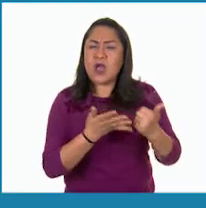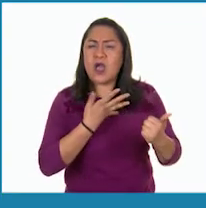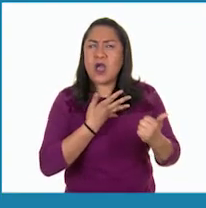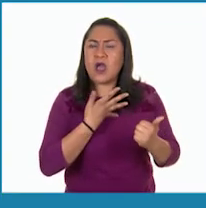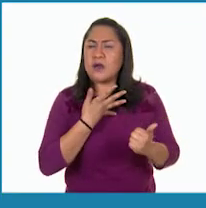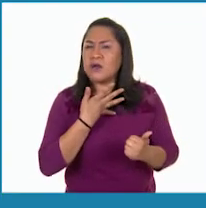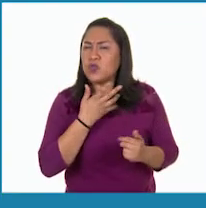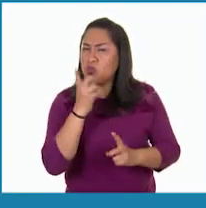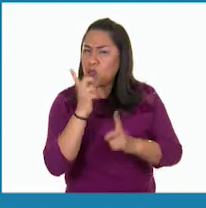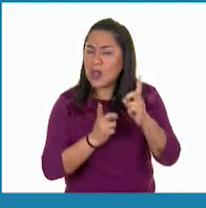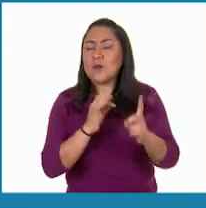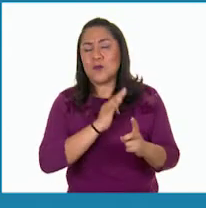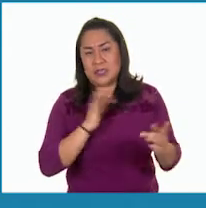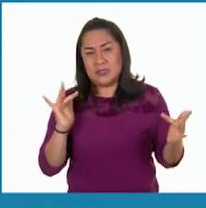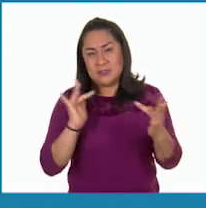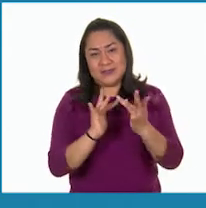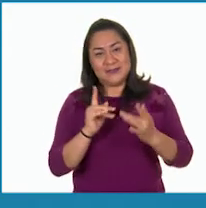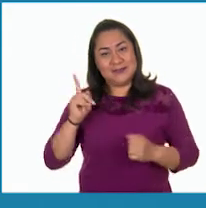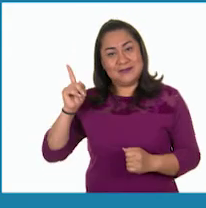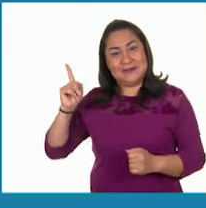preguntas, contáctanos.